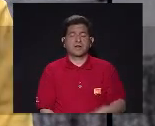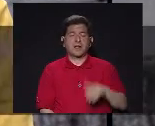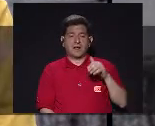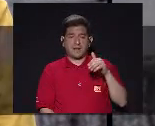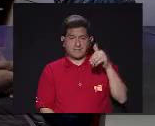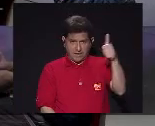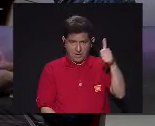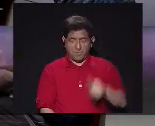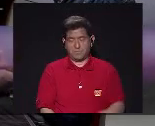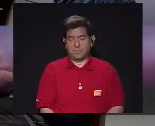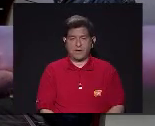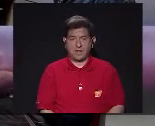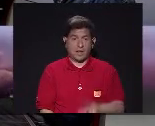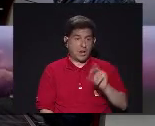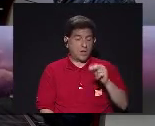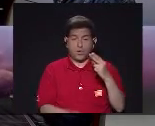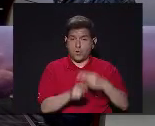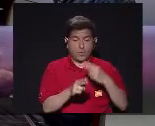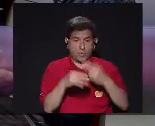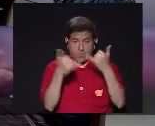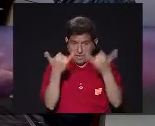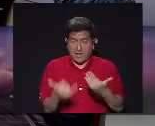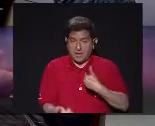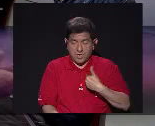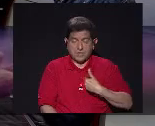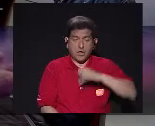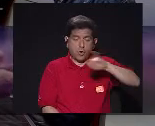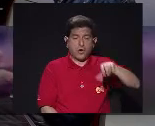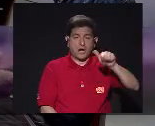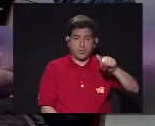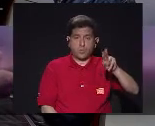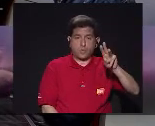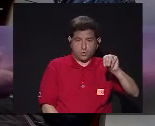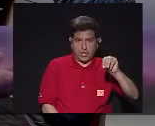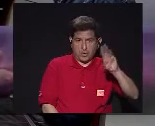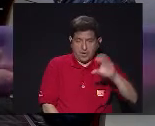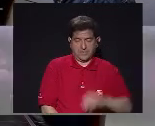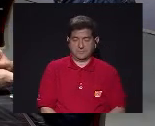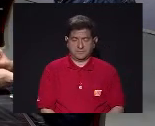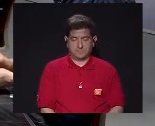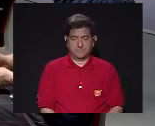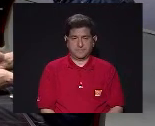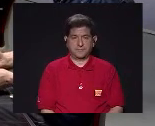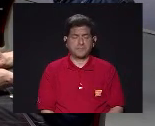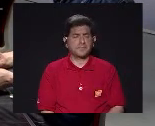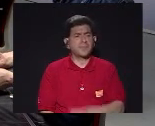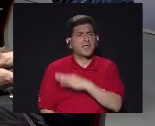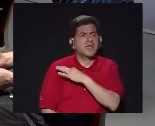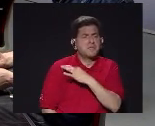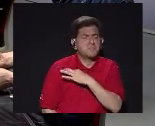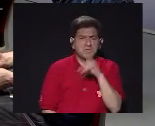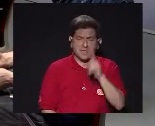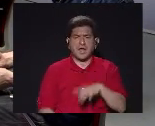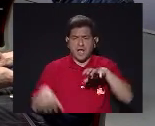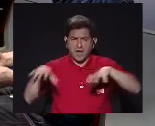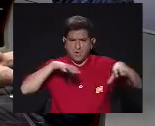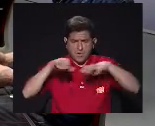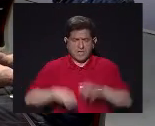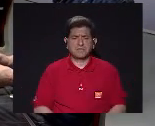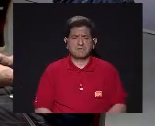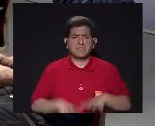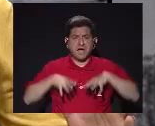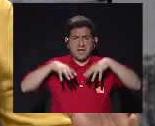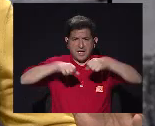Arturo Montero Castro Y nos invitan A un recital En una